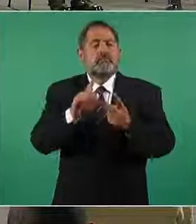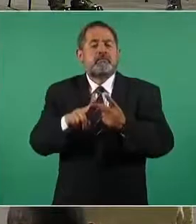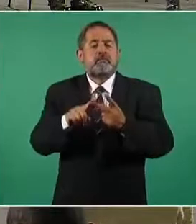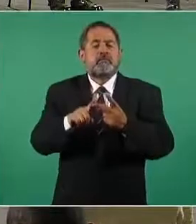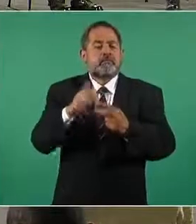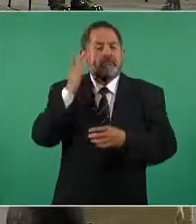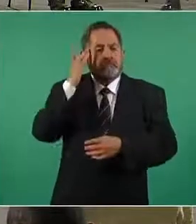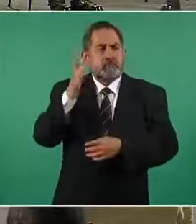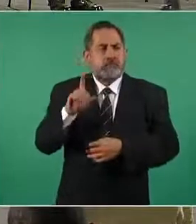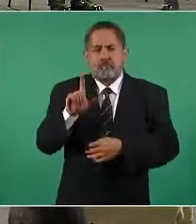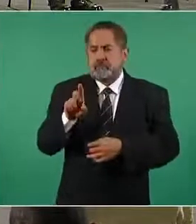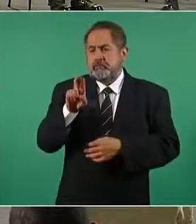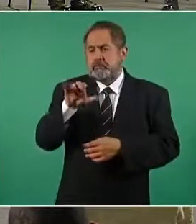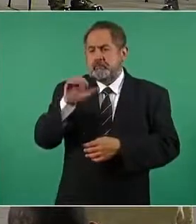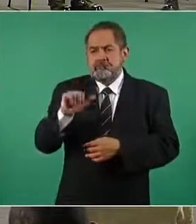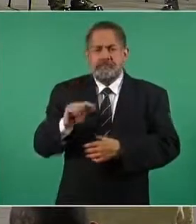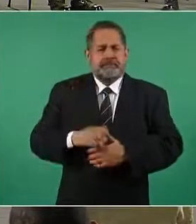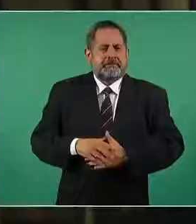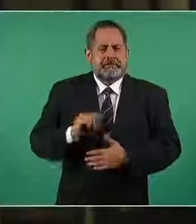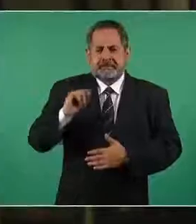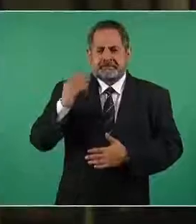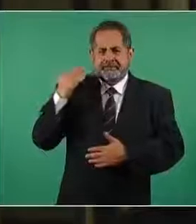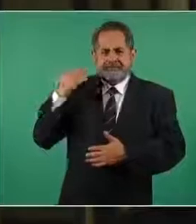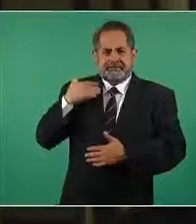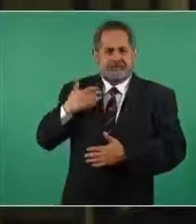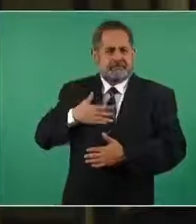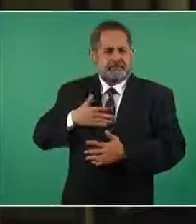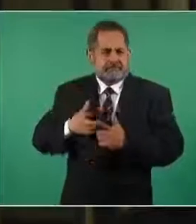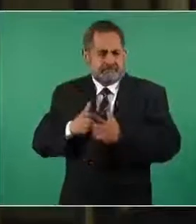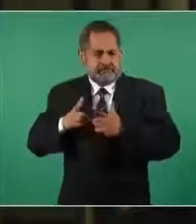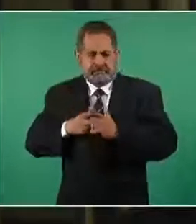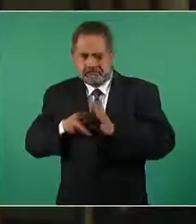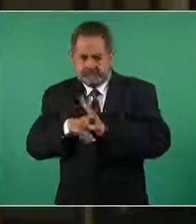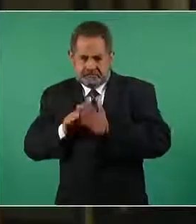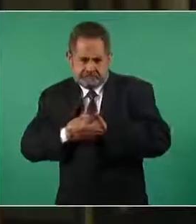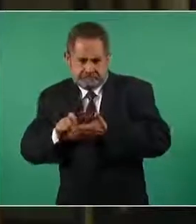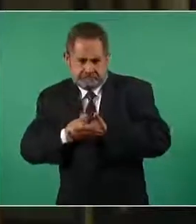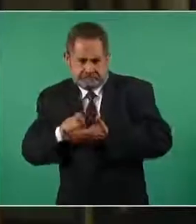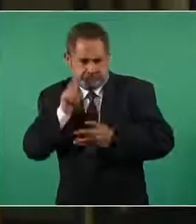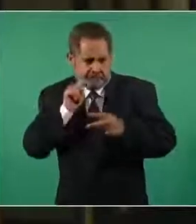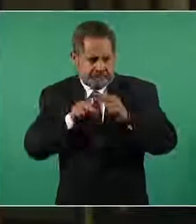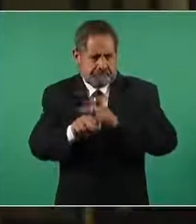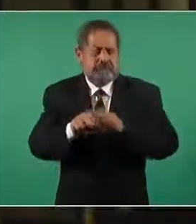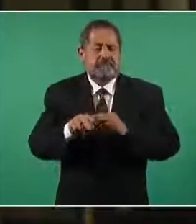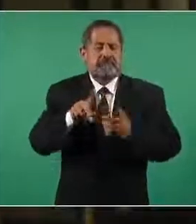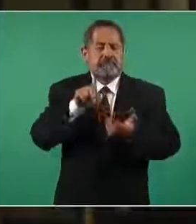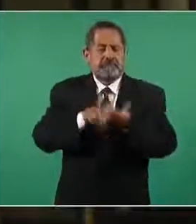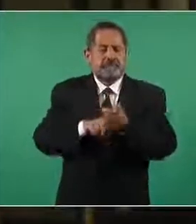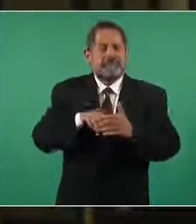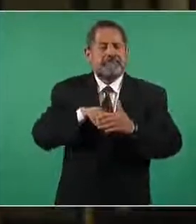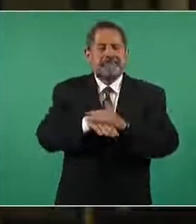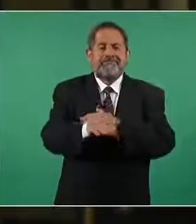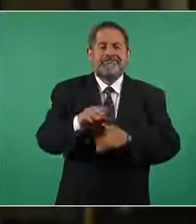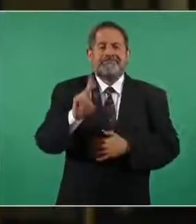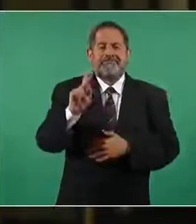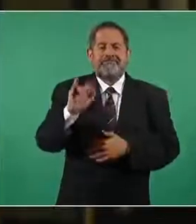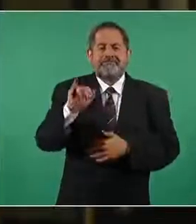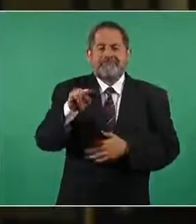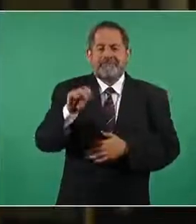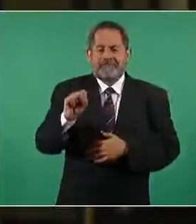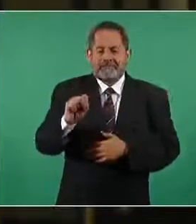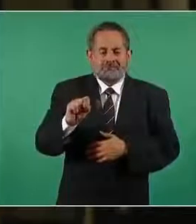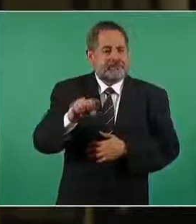Santa Lucía recientemente el grupo Cantón tuvo acceso al complejo cultural de Los Pinos con el